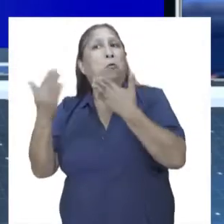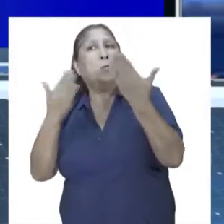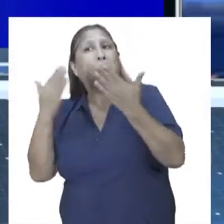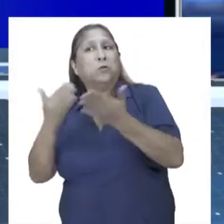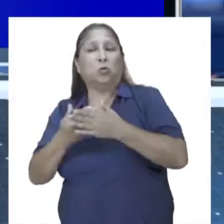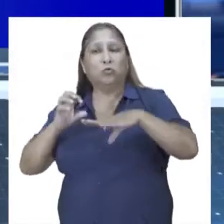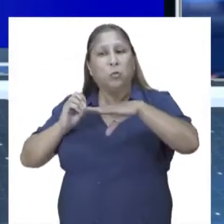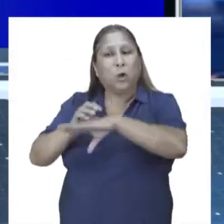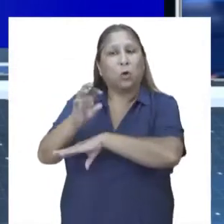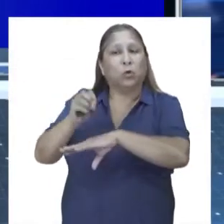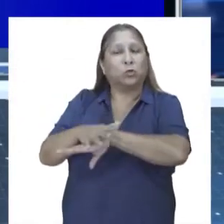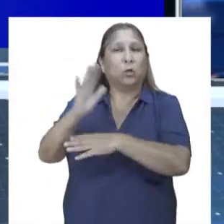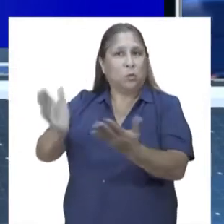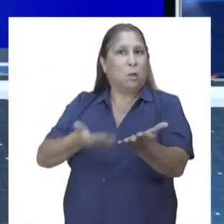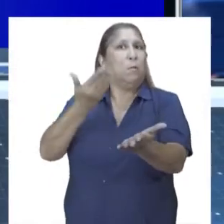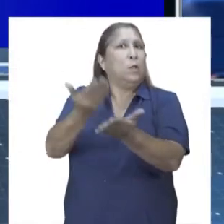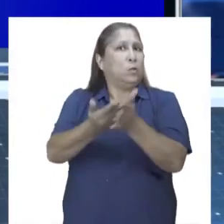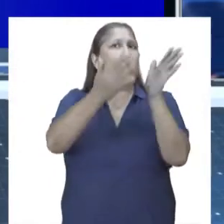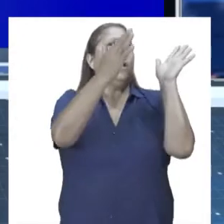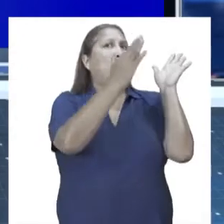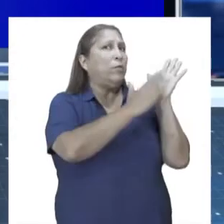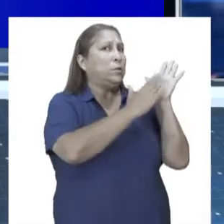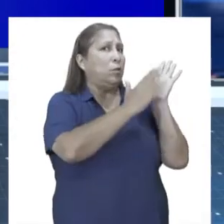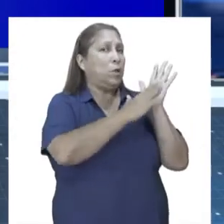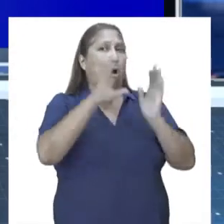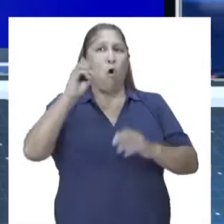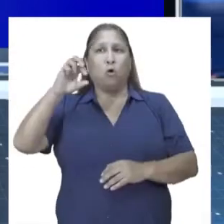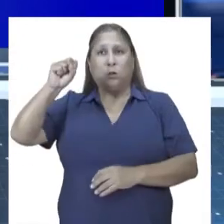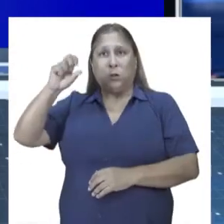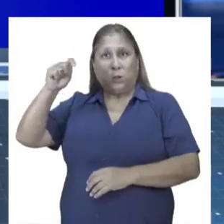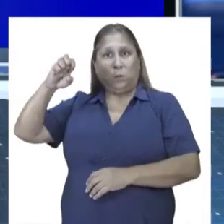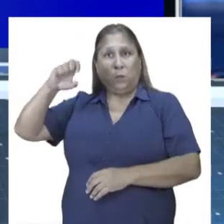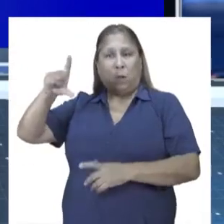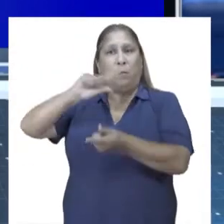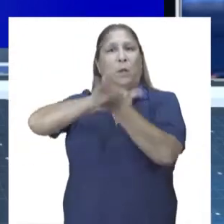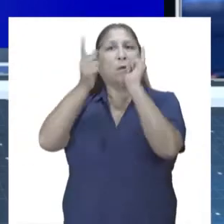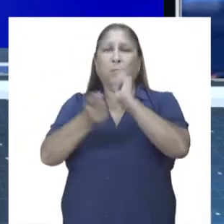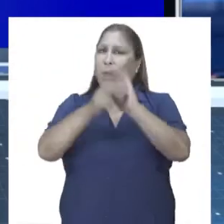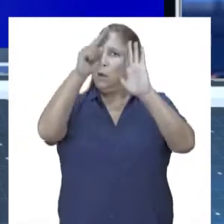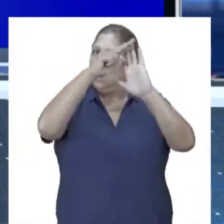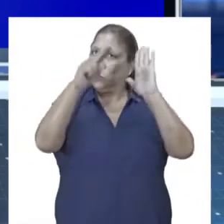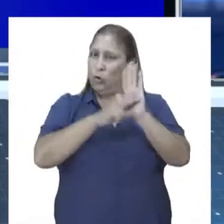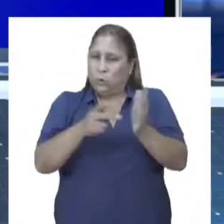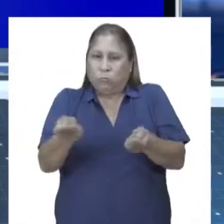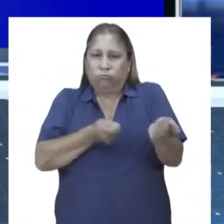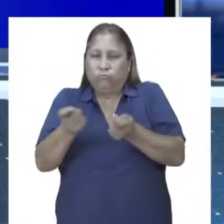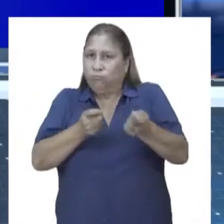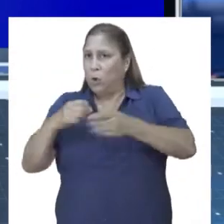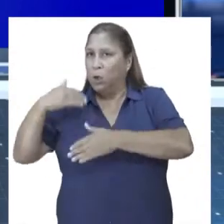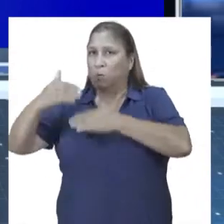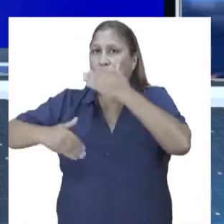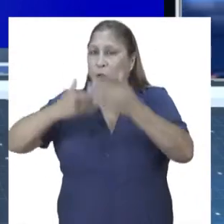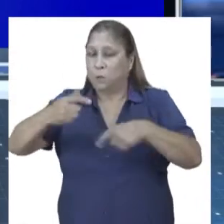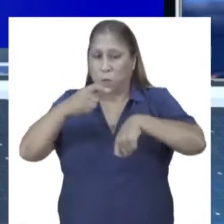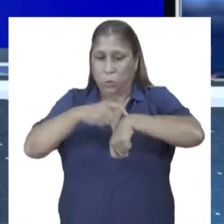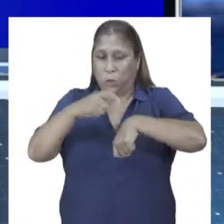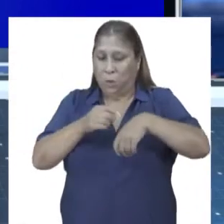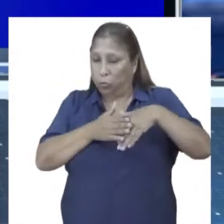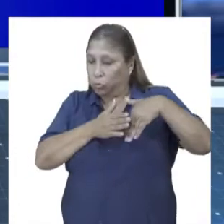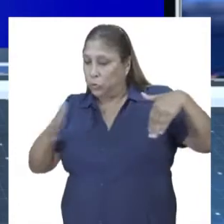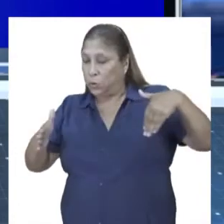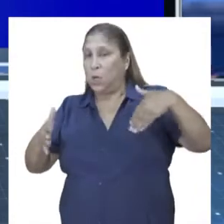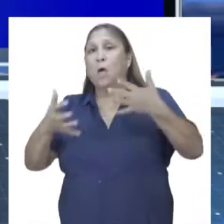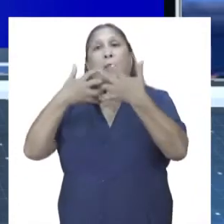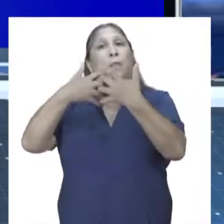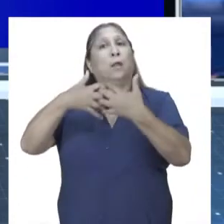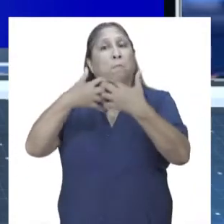de la recomendación que presentó la Defensoría del Pueblo a Ocictel para modificar las normas que regulan el procedimiento y plazo que tienen las empresas de